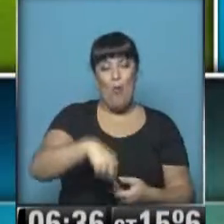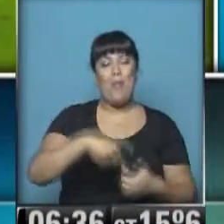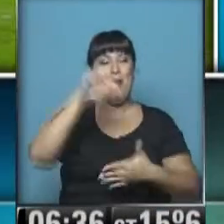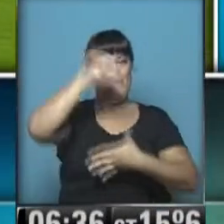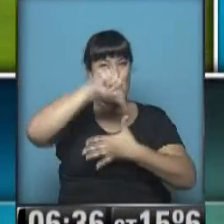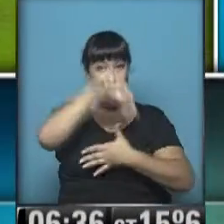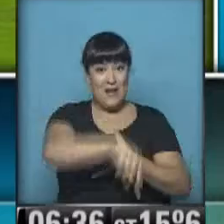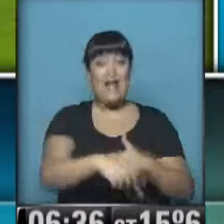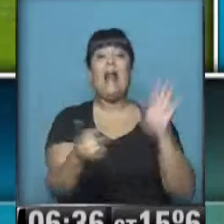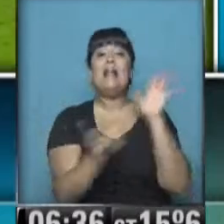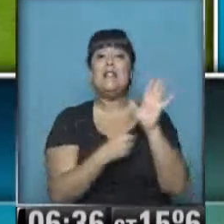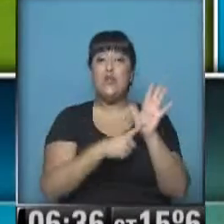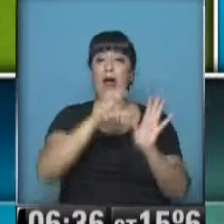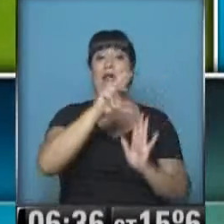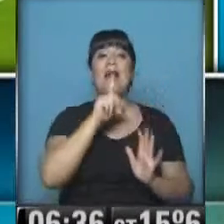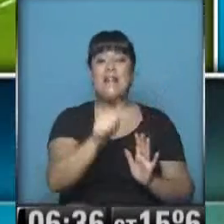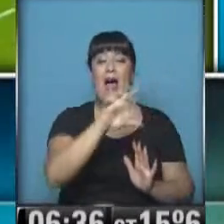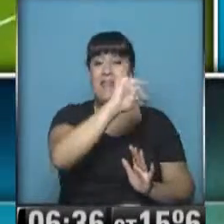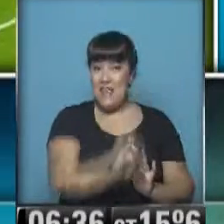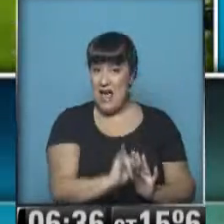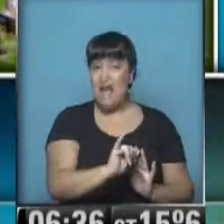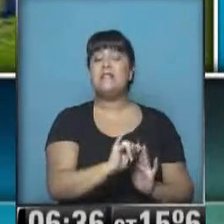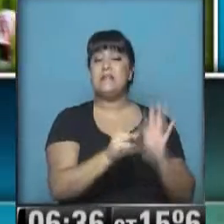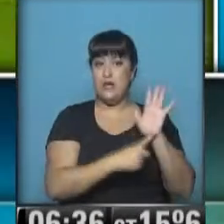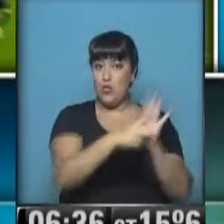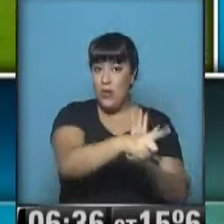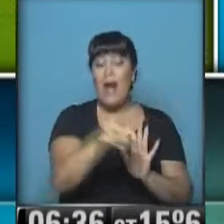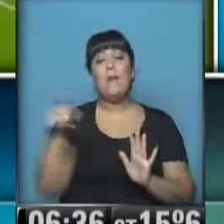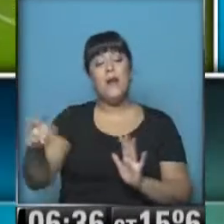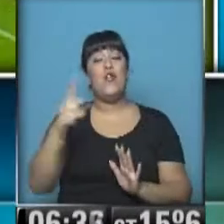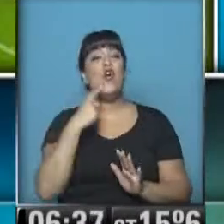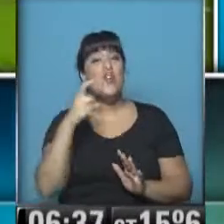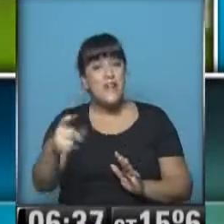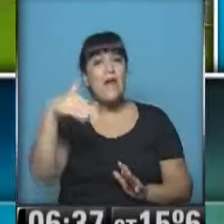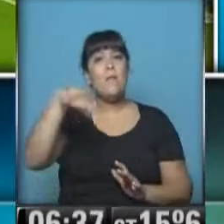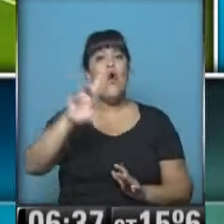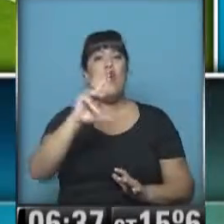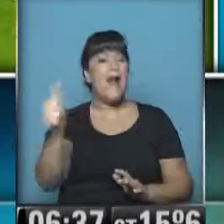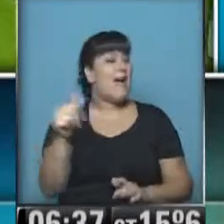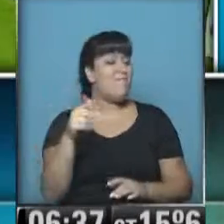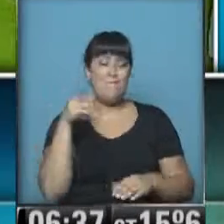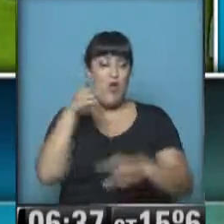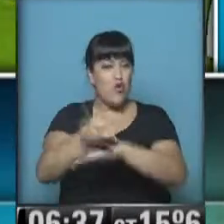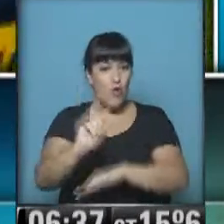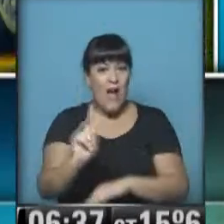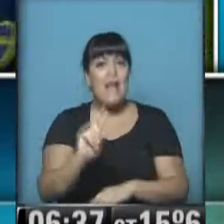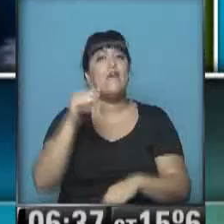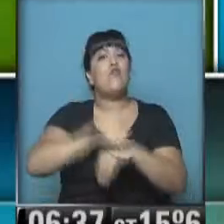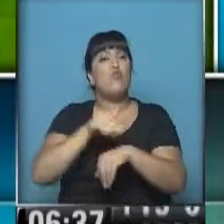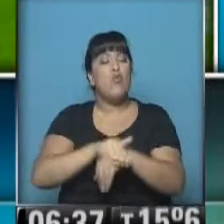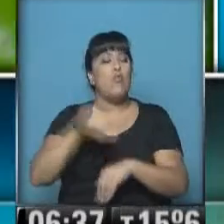el Cata Díaz desde el inicio, el millonario saldrá sin Rodrigo Mora, afectado por una